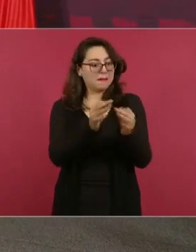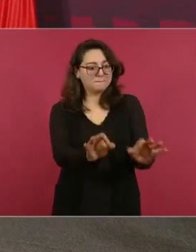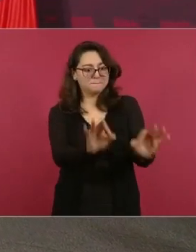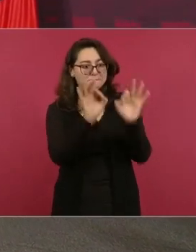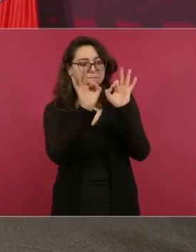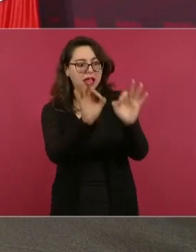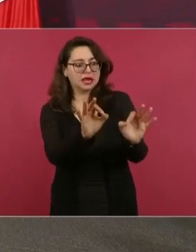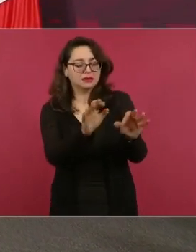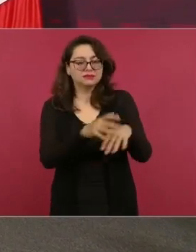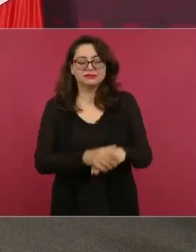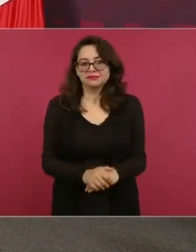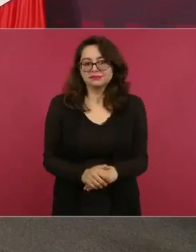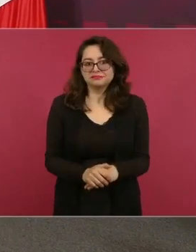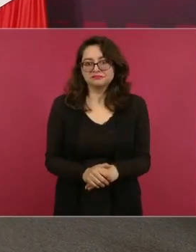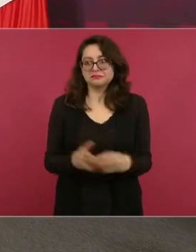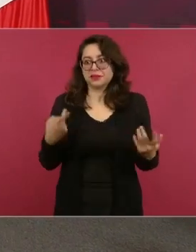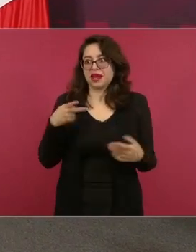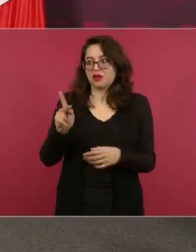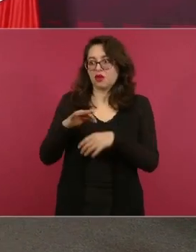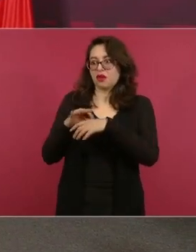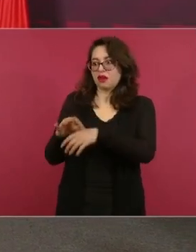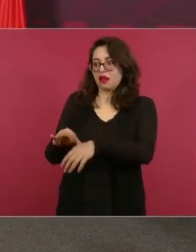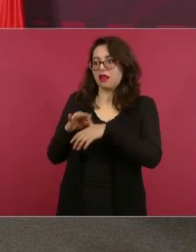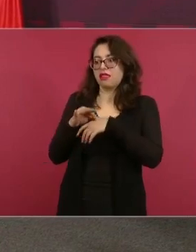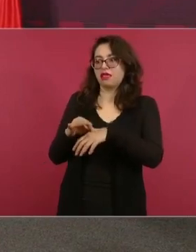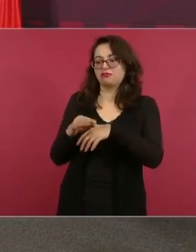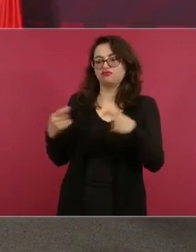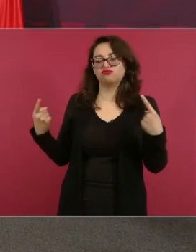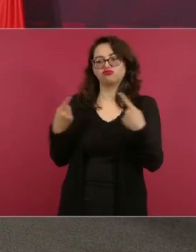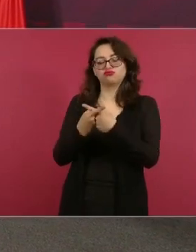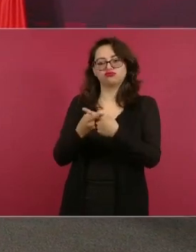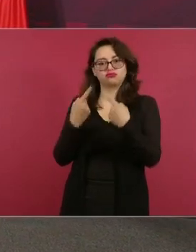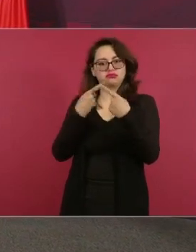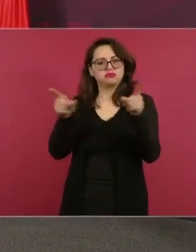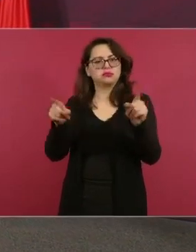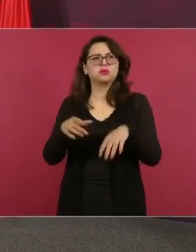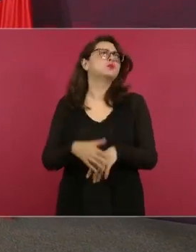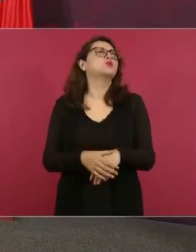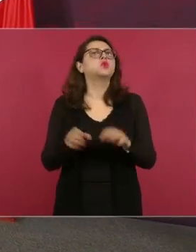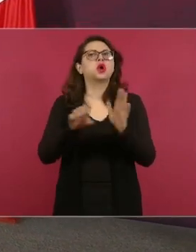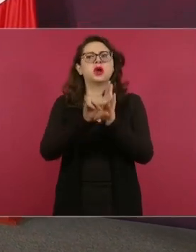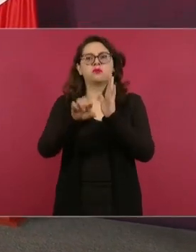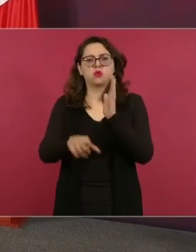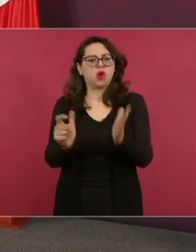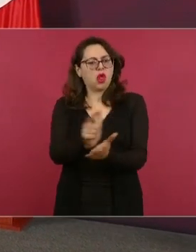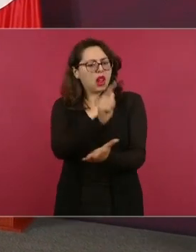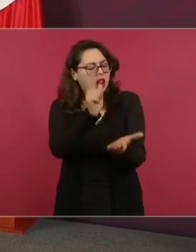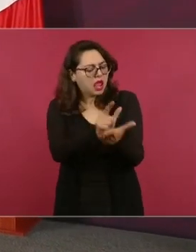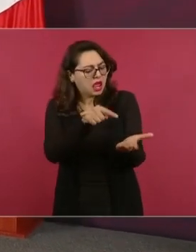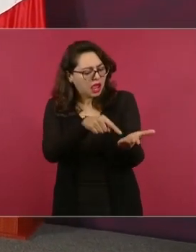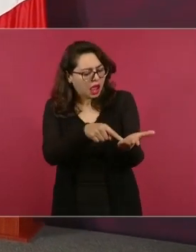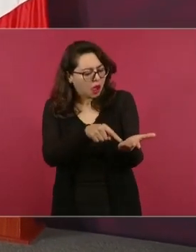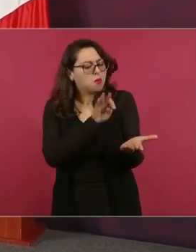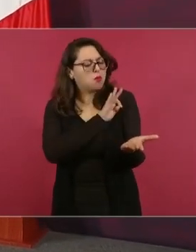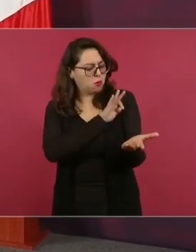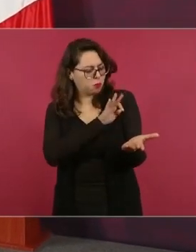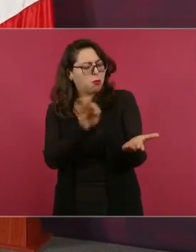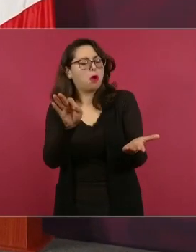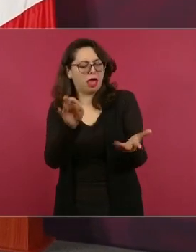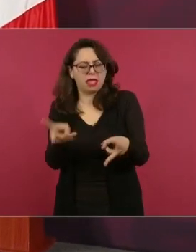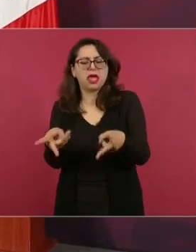no hay ninguna ley que diga que se permite discriminar o actuar